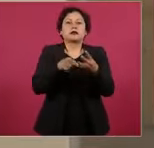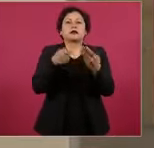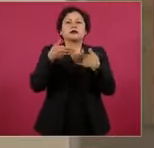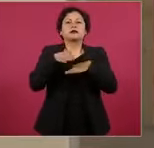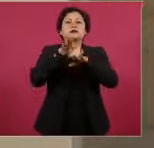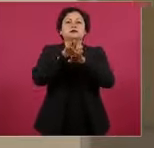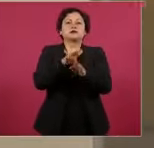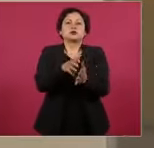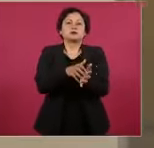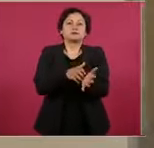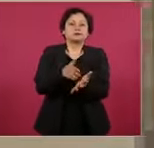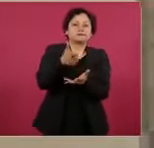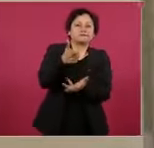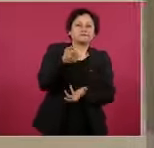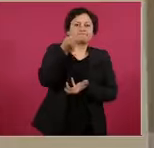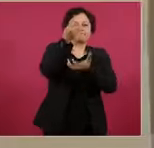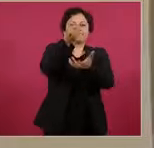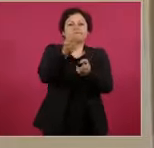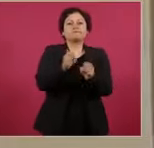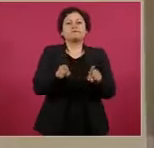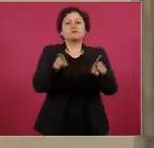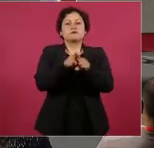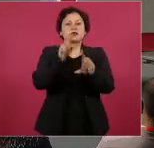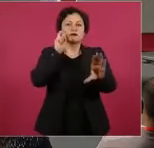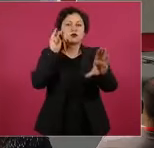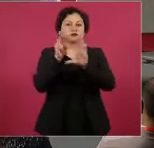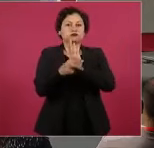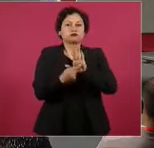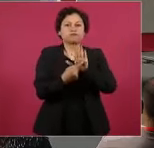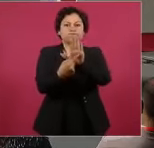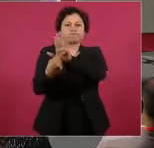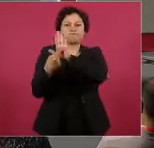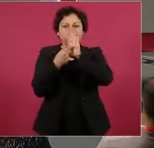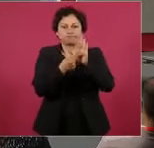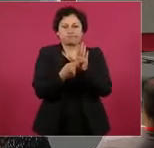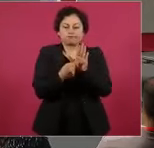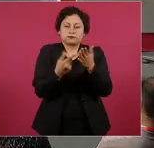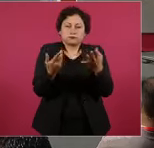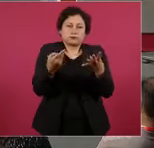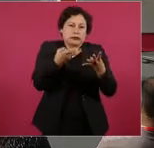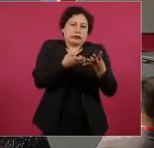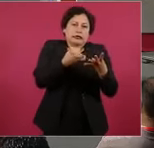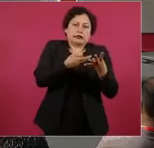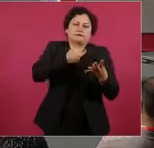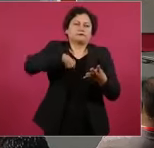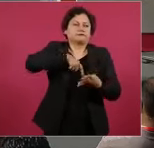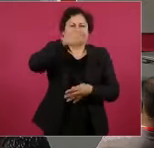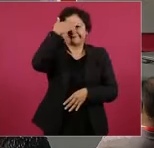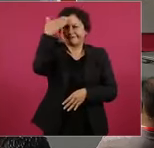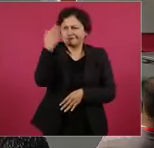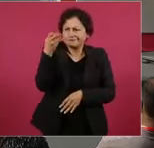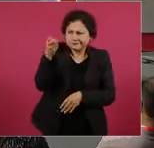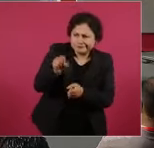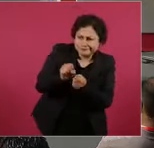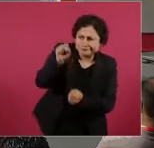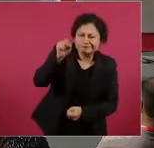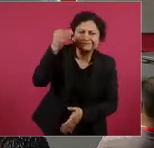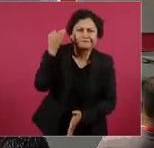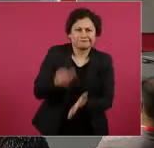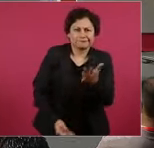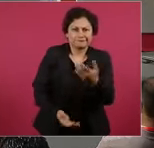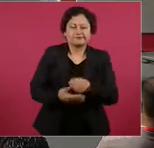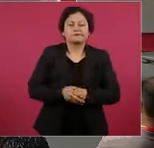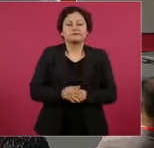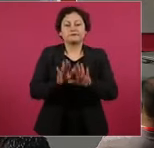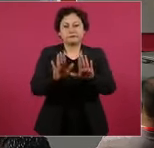austeridad y la transparencia que sabemos es un faltante en el Poder Judicial. Adelante. Respecto